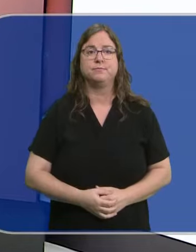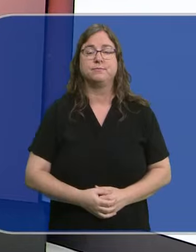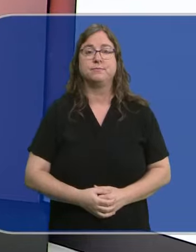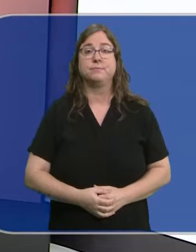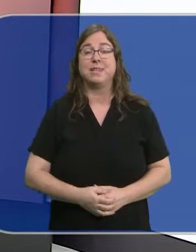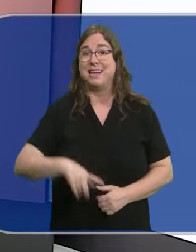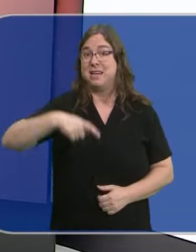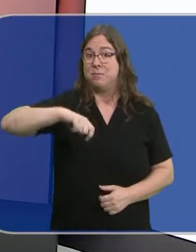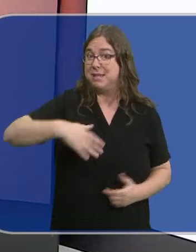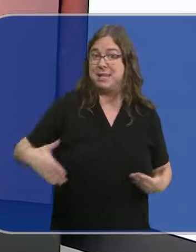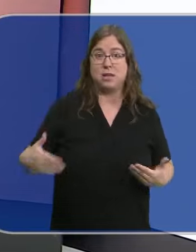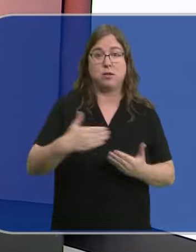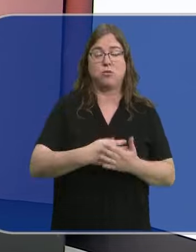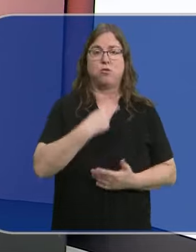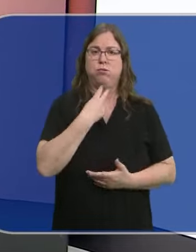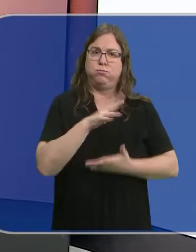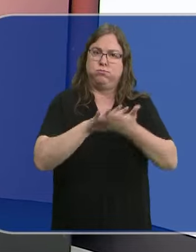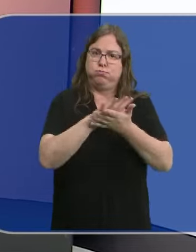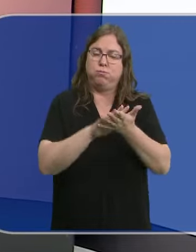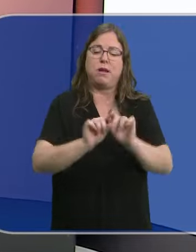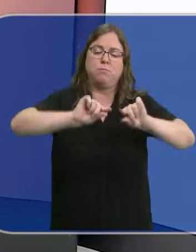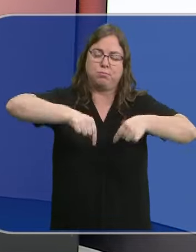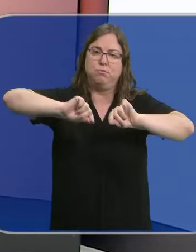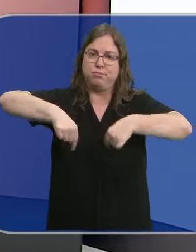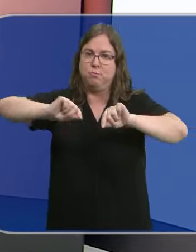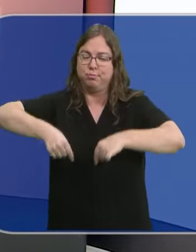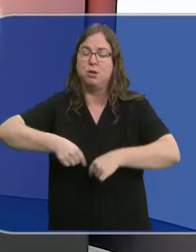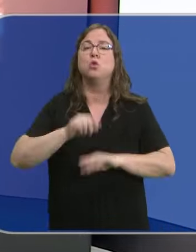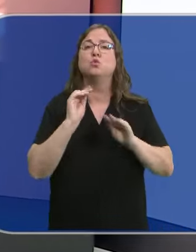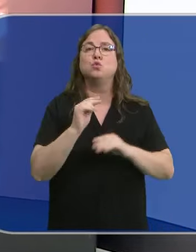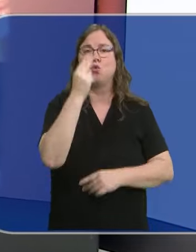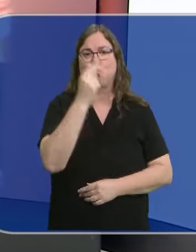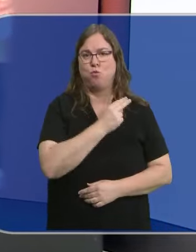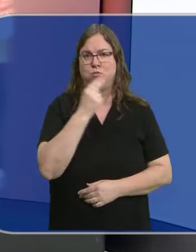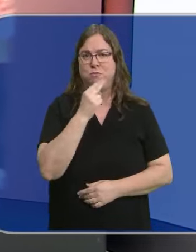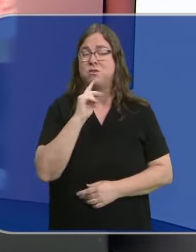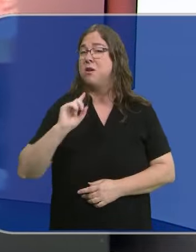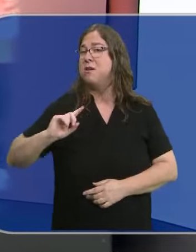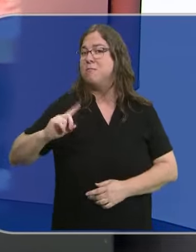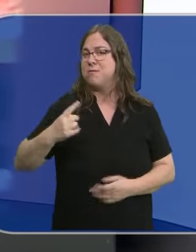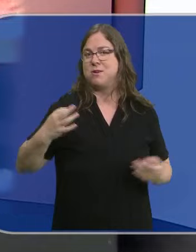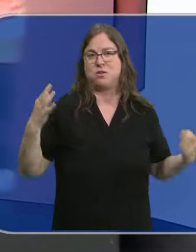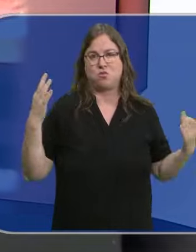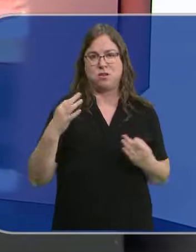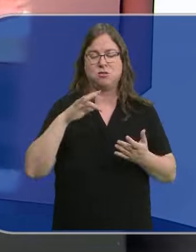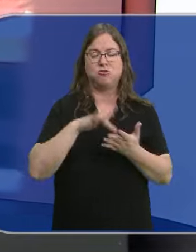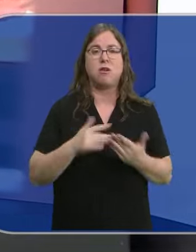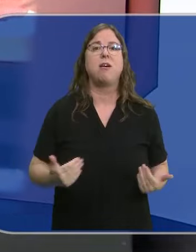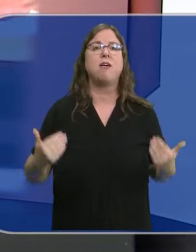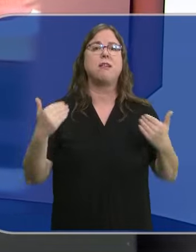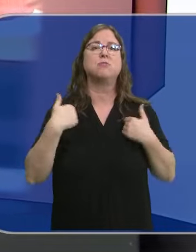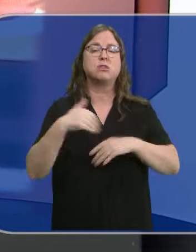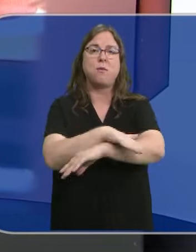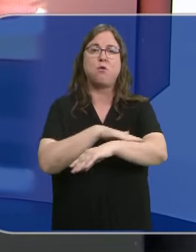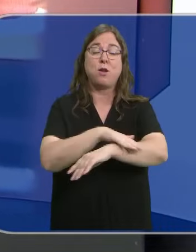Todos los presidentes han intervenido para ratificar su compromiso y han remarcado lo que supone este acuerdo. El responsable del Ejecutivo de Castilla y León,